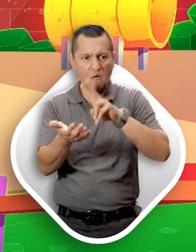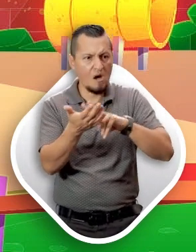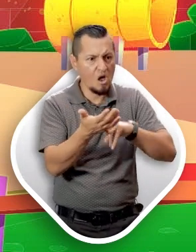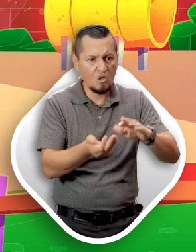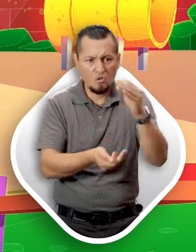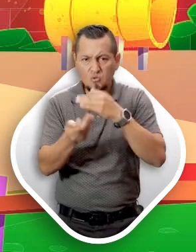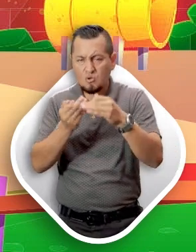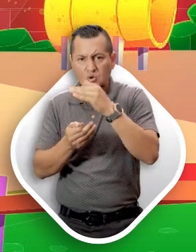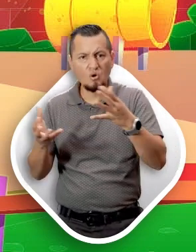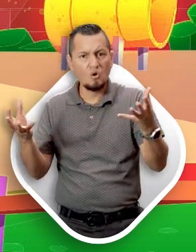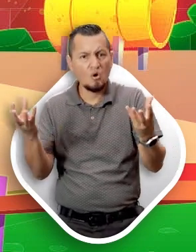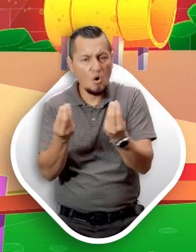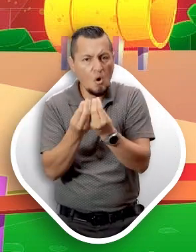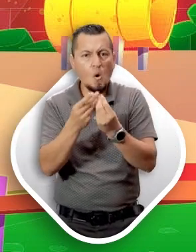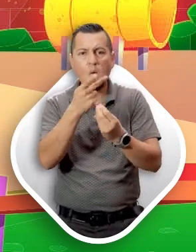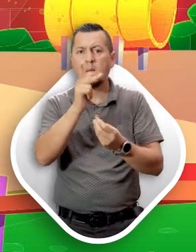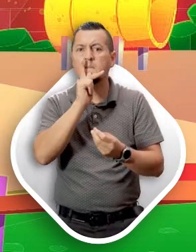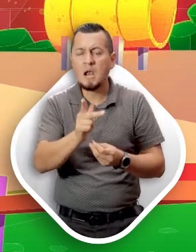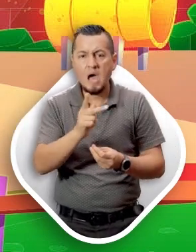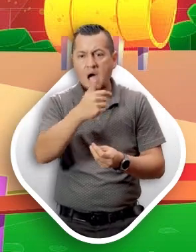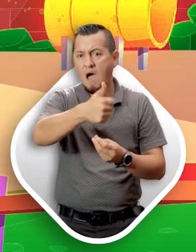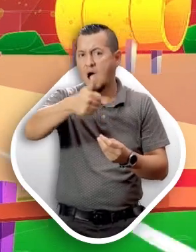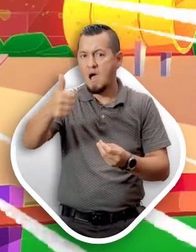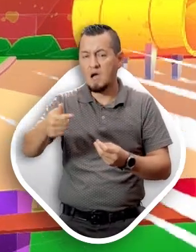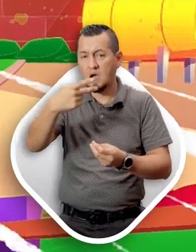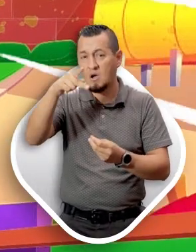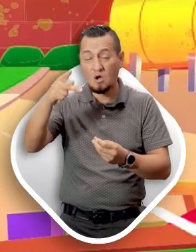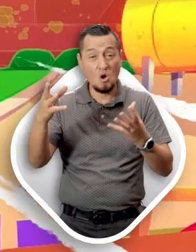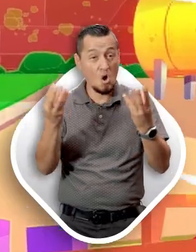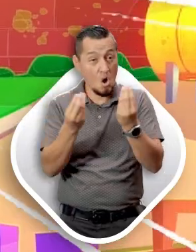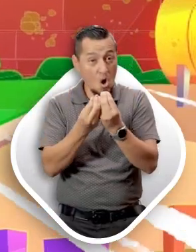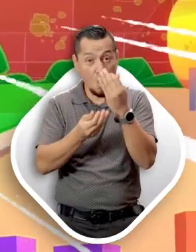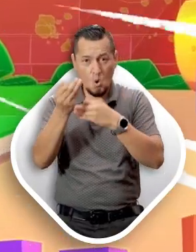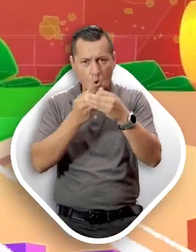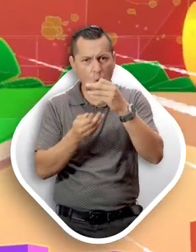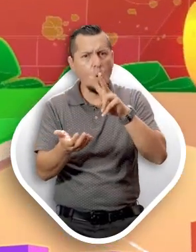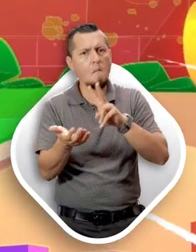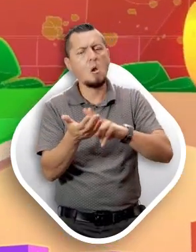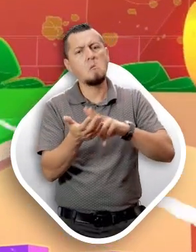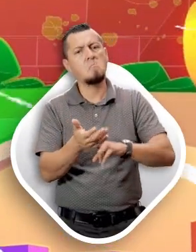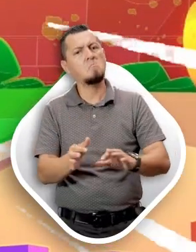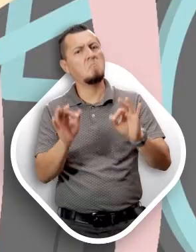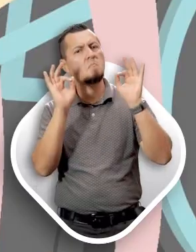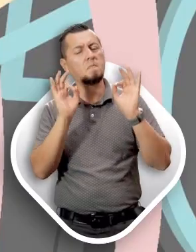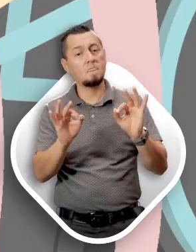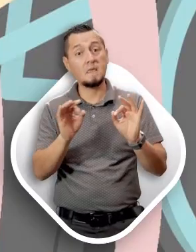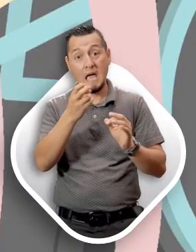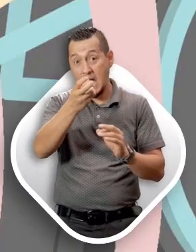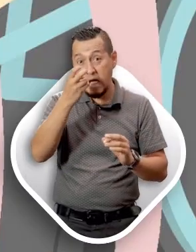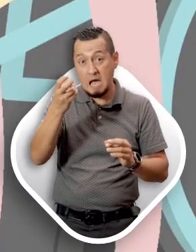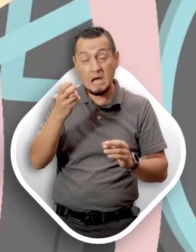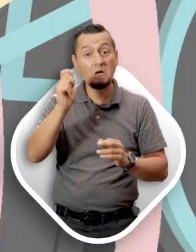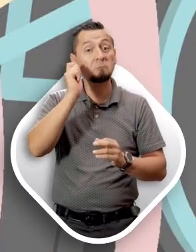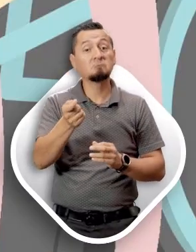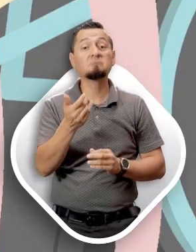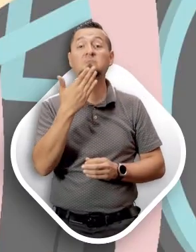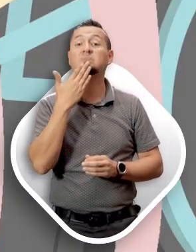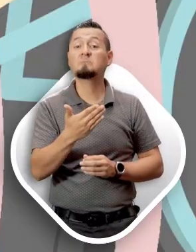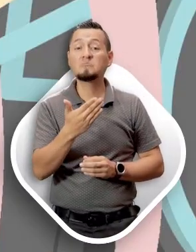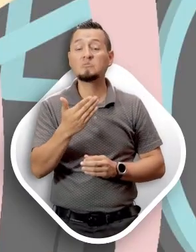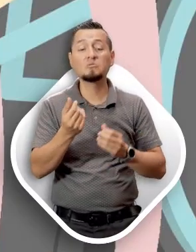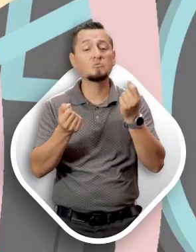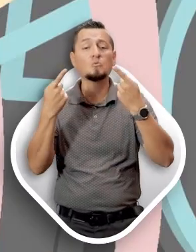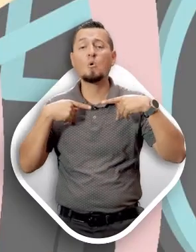valores se dan a conocer por medio de tus palabras y acciones. Entonces ese es un supervalor. Así es. Aunque